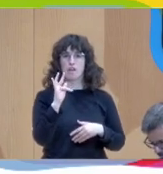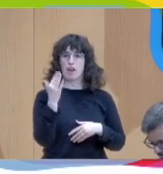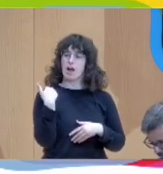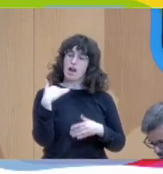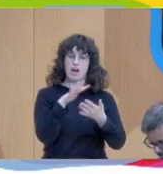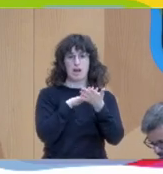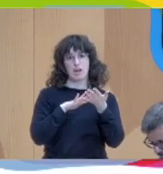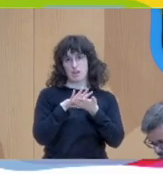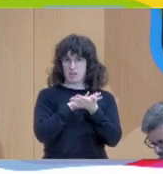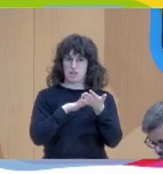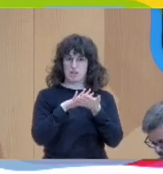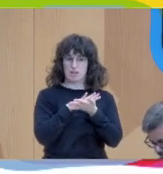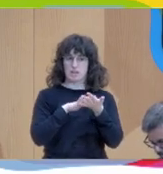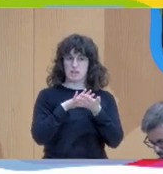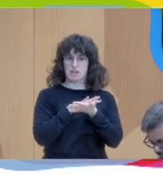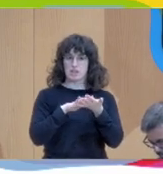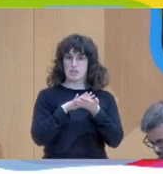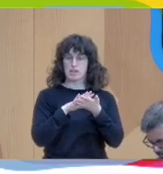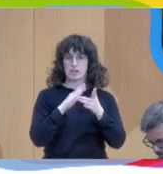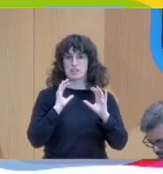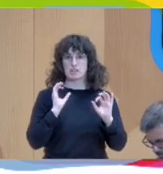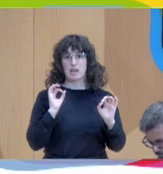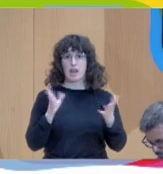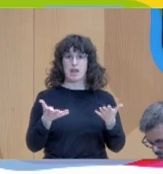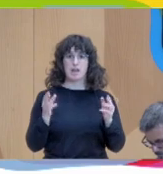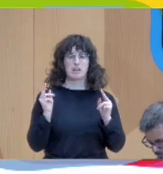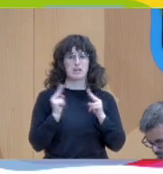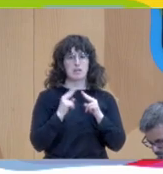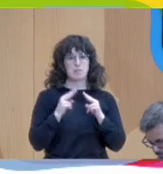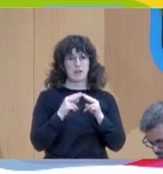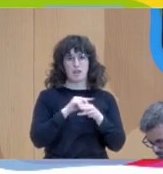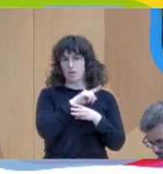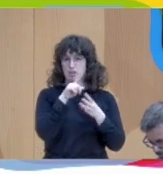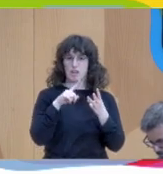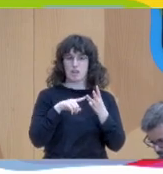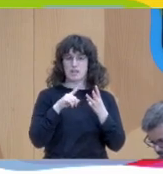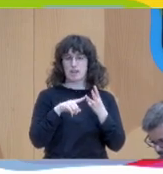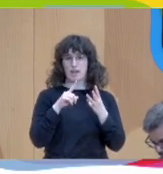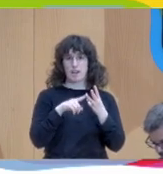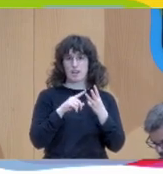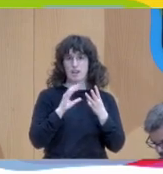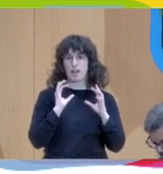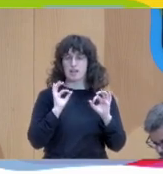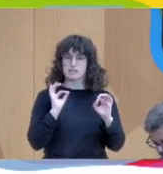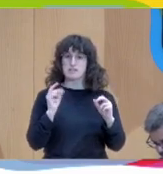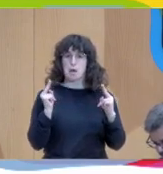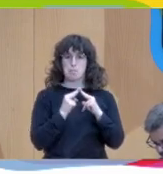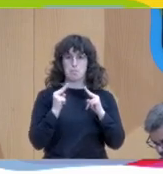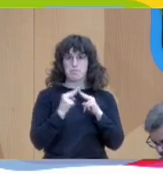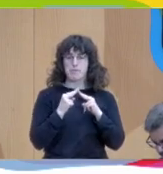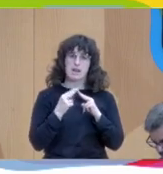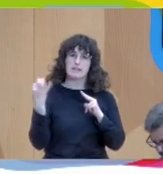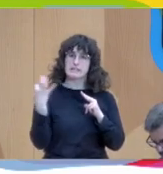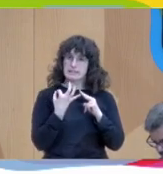I come back to the third question What were you worried then on the 18th of